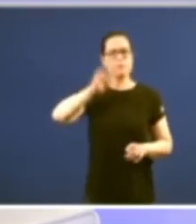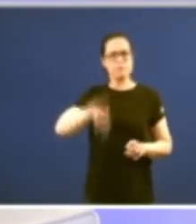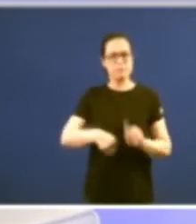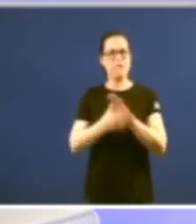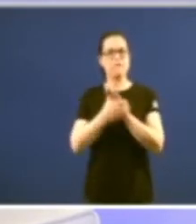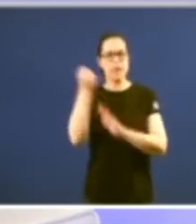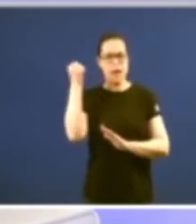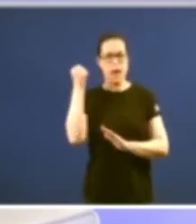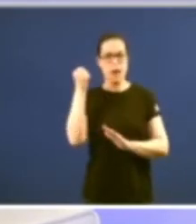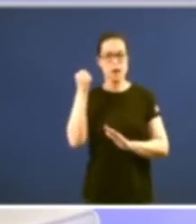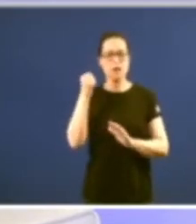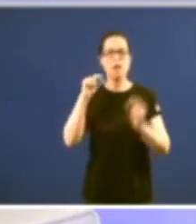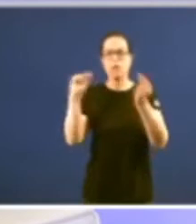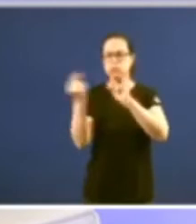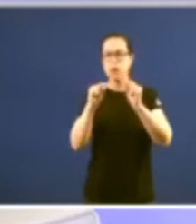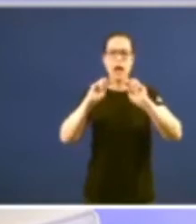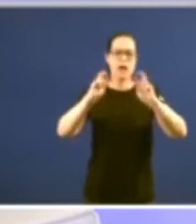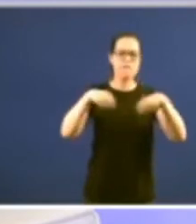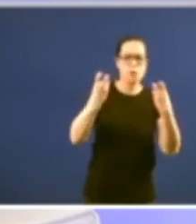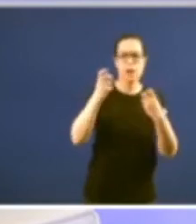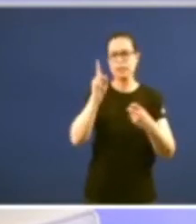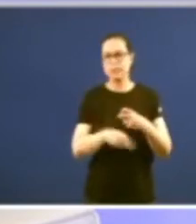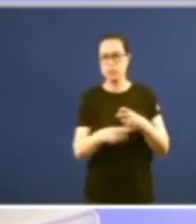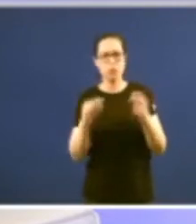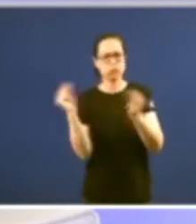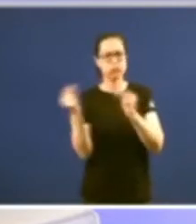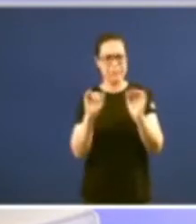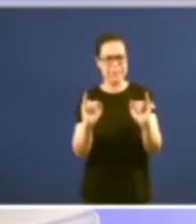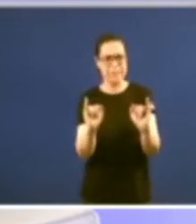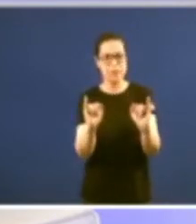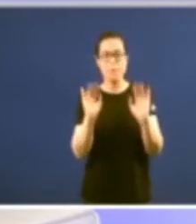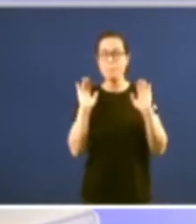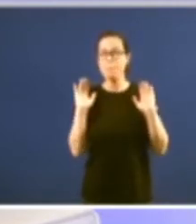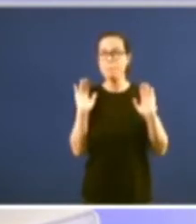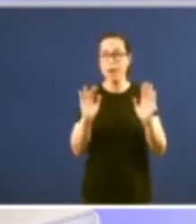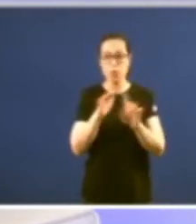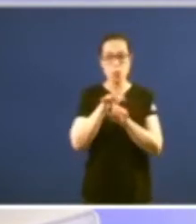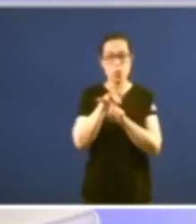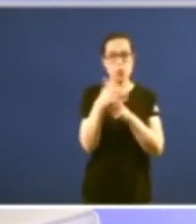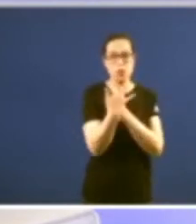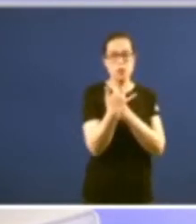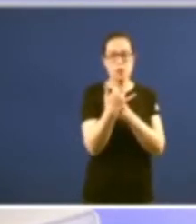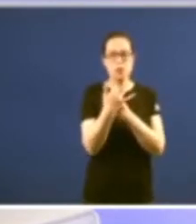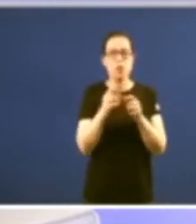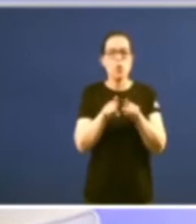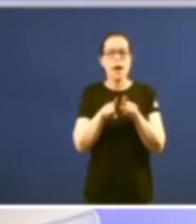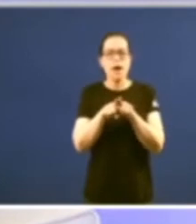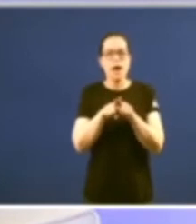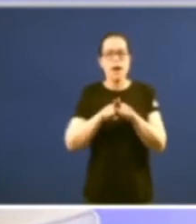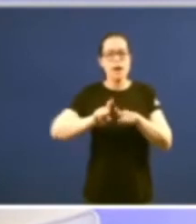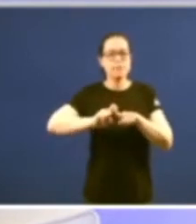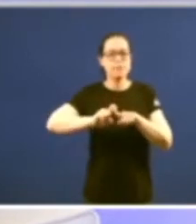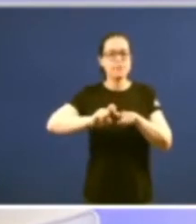reformar e que non hai que reformar sin dúvida isto se pode discutir pero que non se pode negar é o carácter diríamos